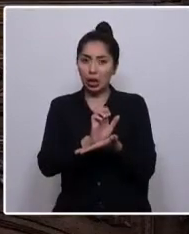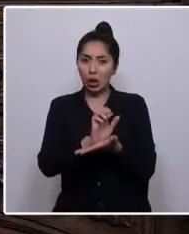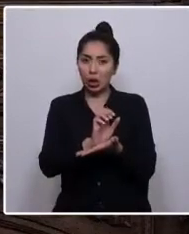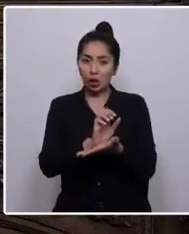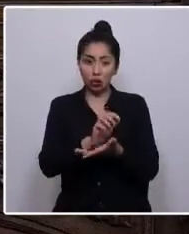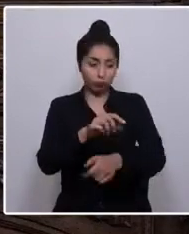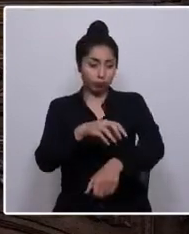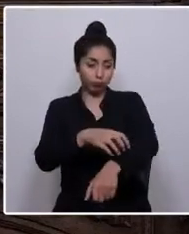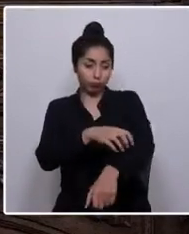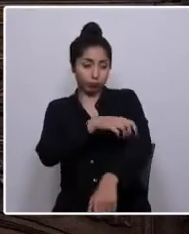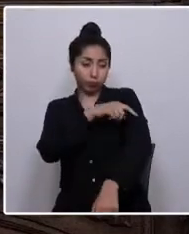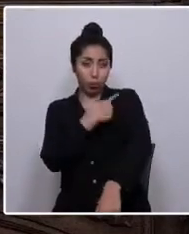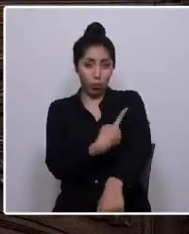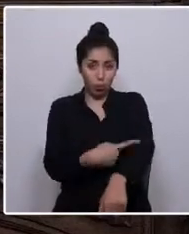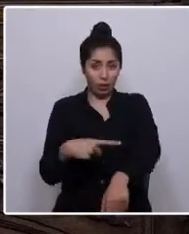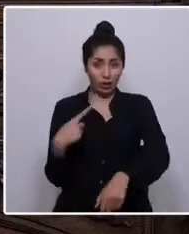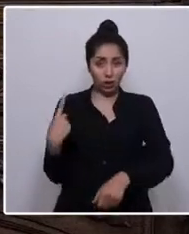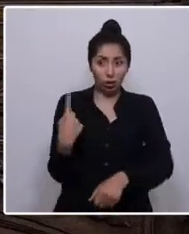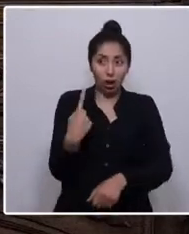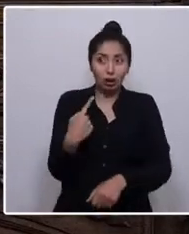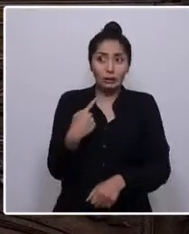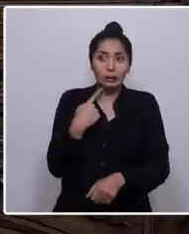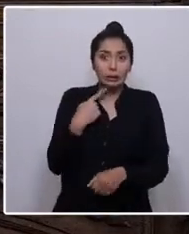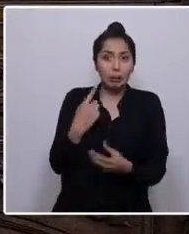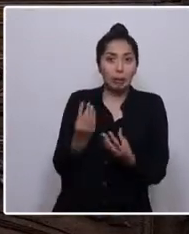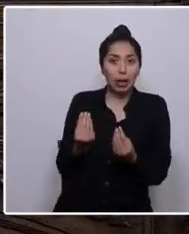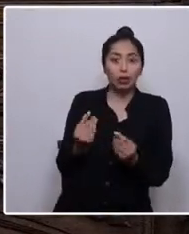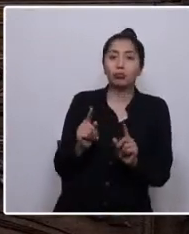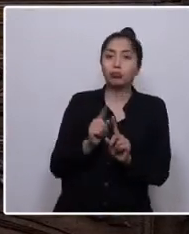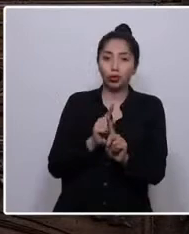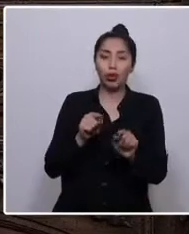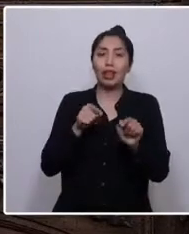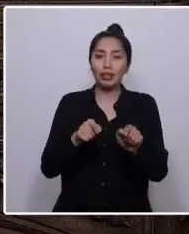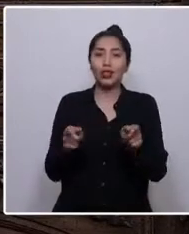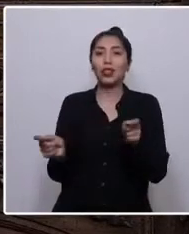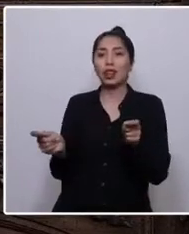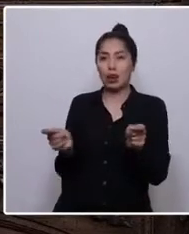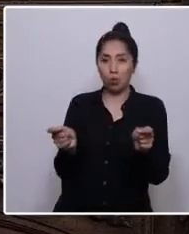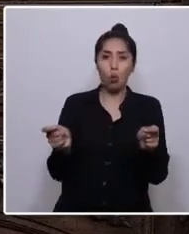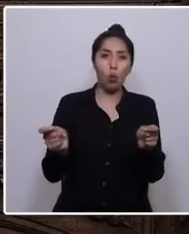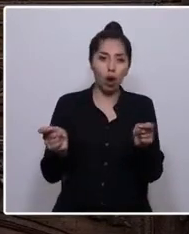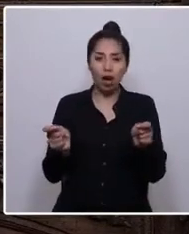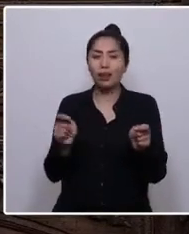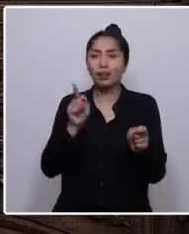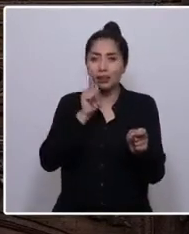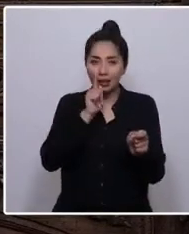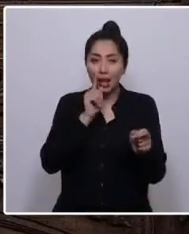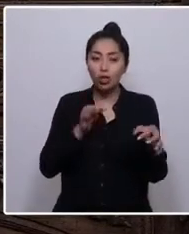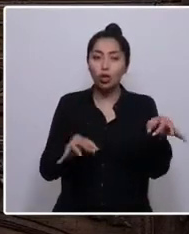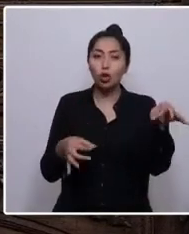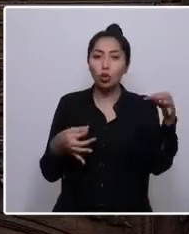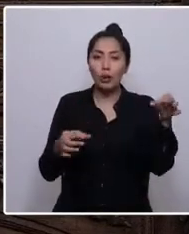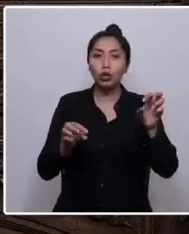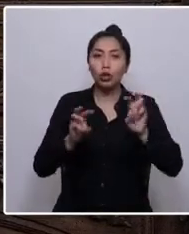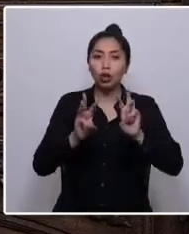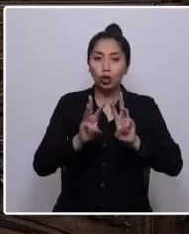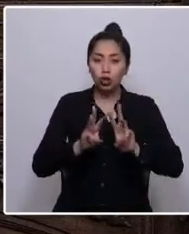Eso está regulado en los propios documentos de las Naciones Unidas.